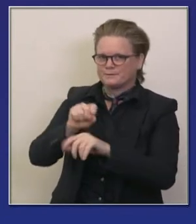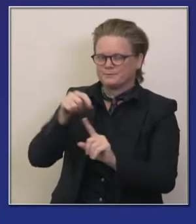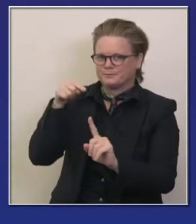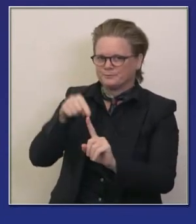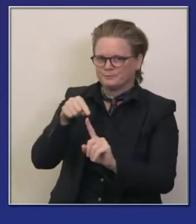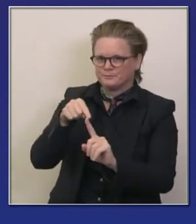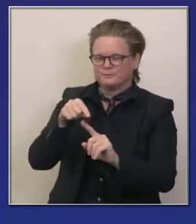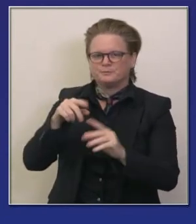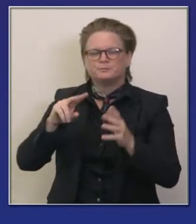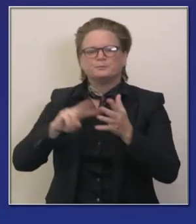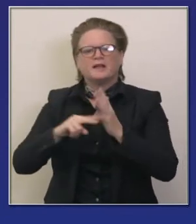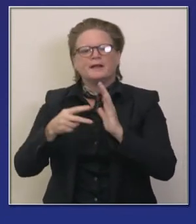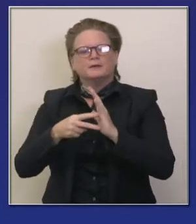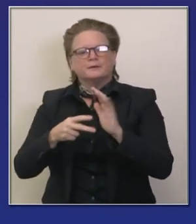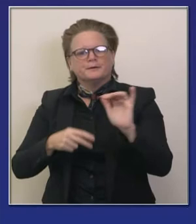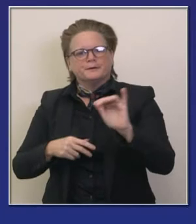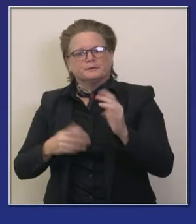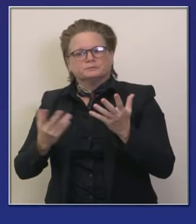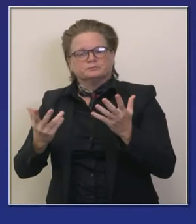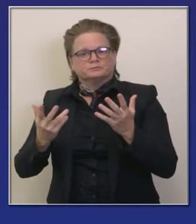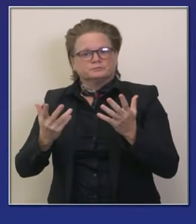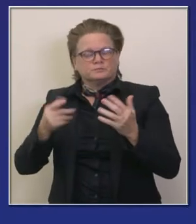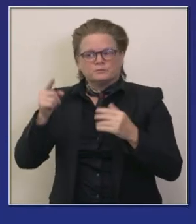limitados en cuanto al personal